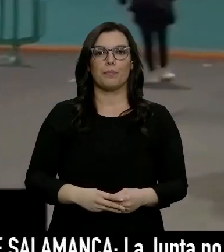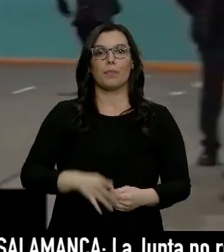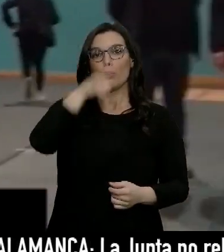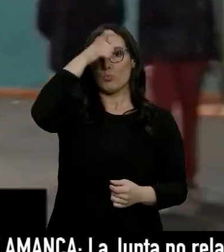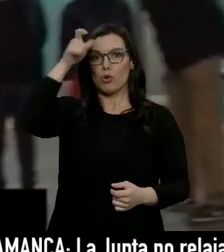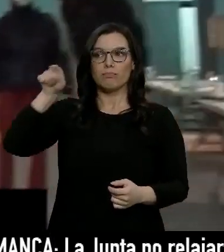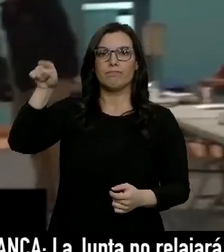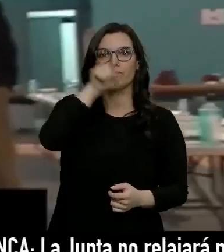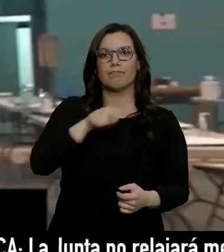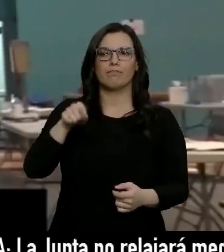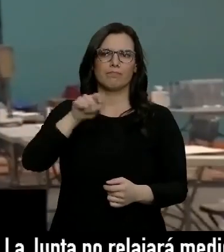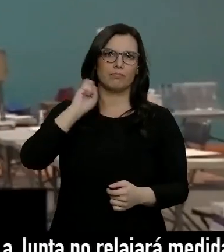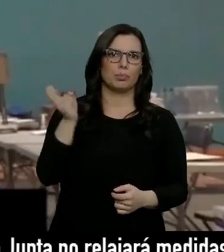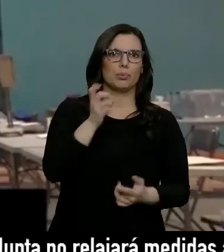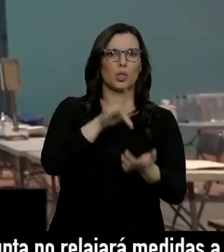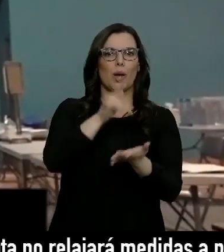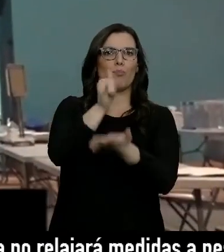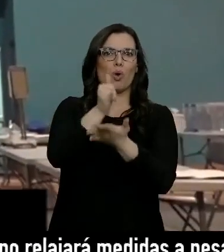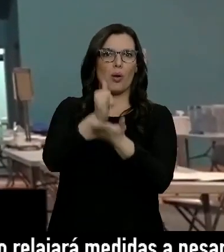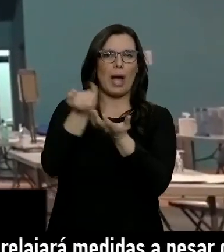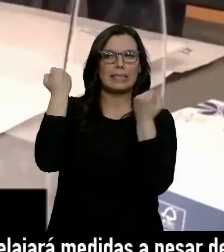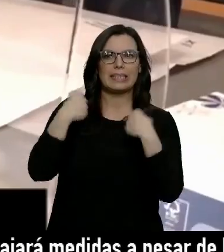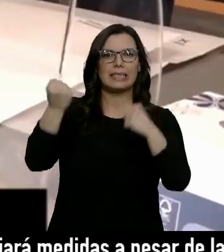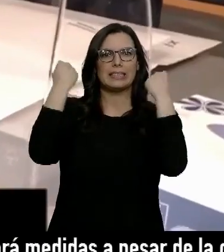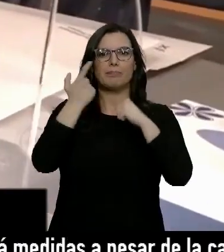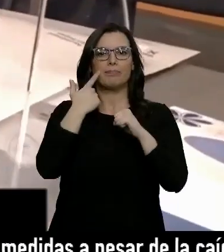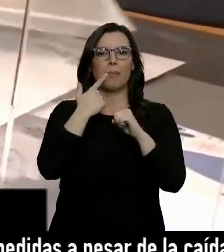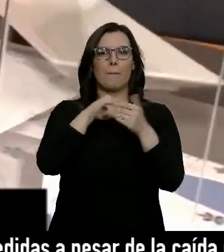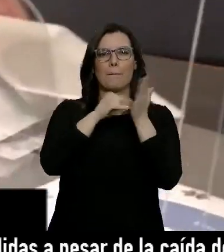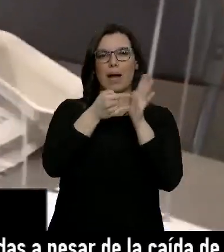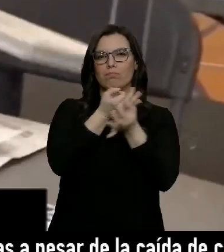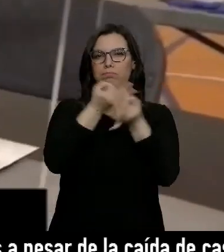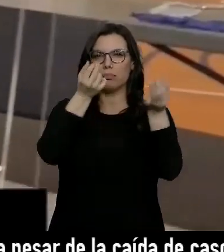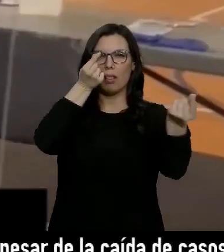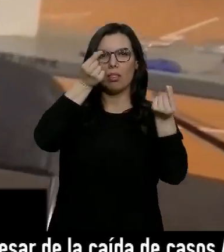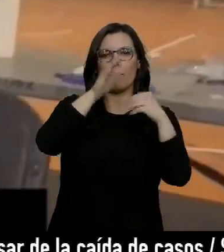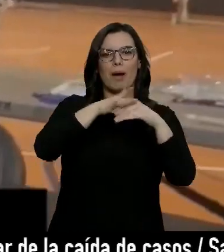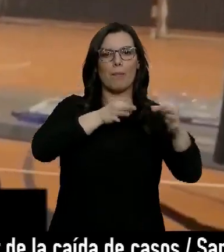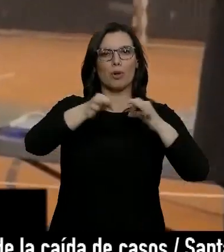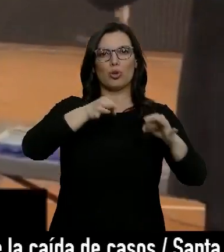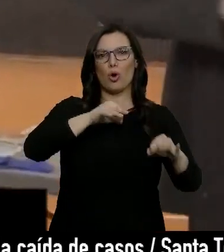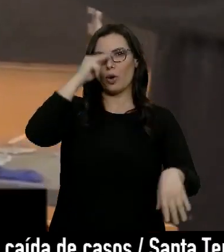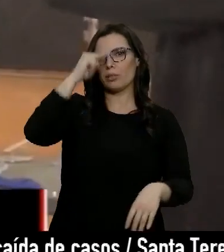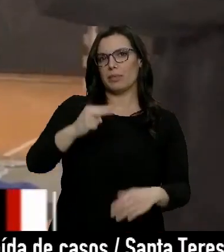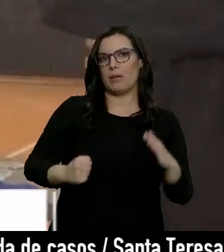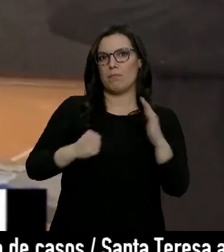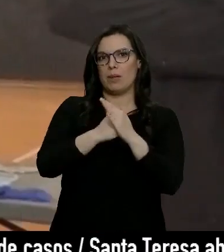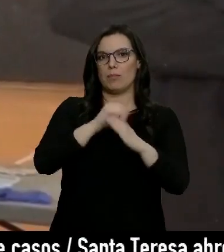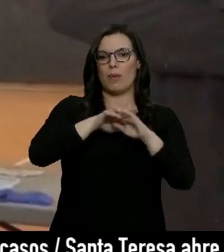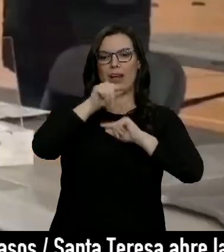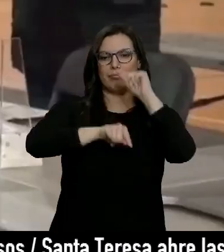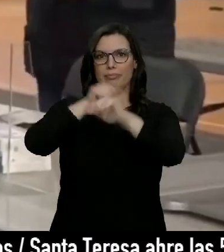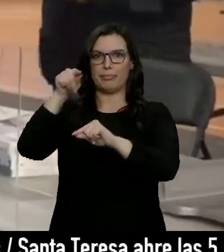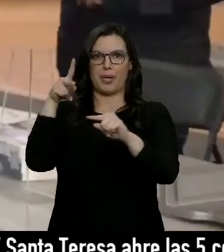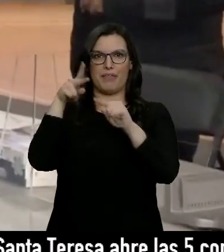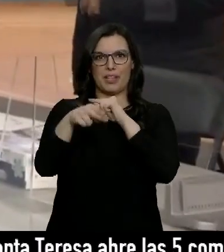municipios se están realizando ensayos como este para planificar al detalle cómo respetar los protocolos sanitarios para minimizar el riesgo de